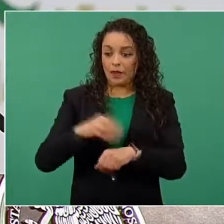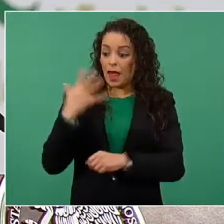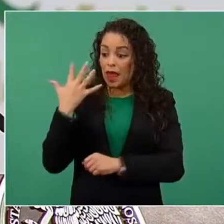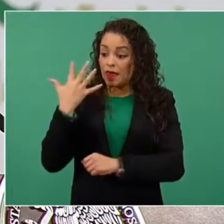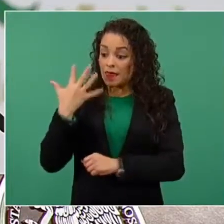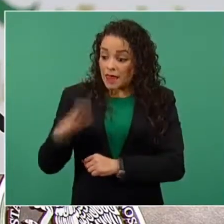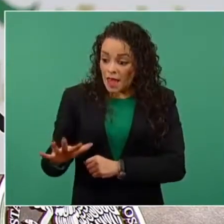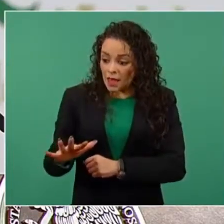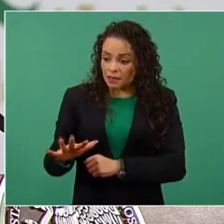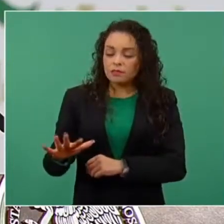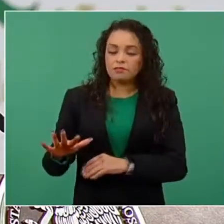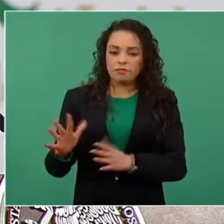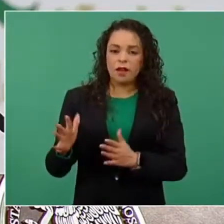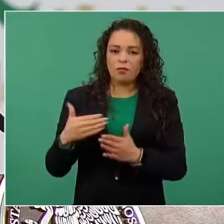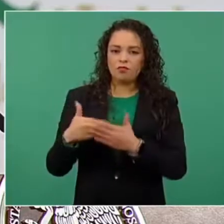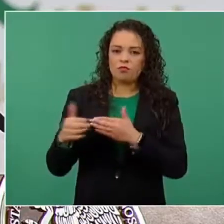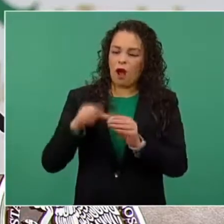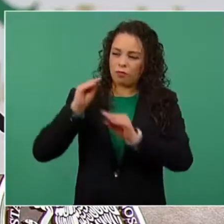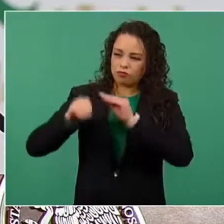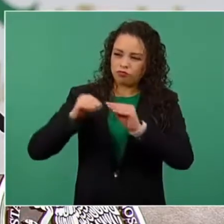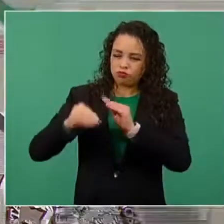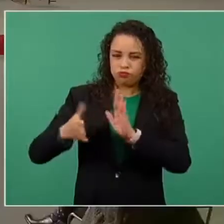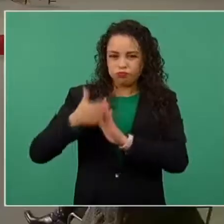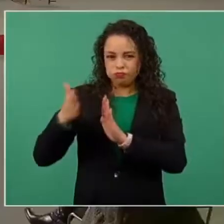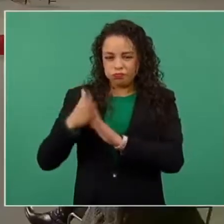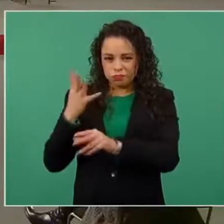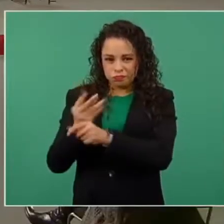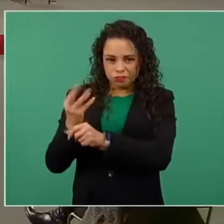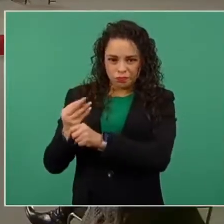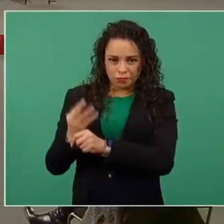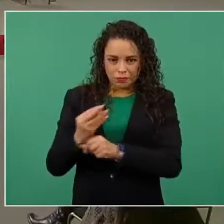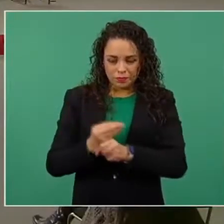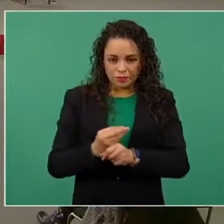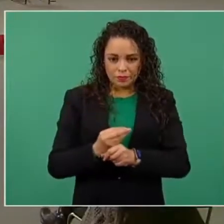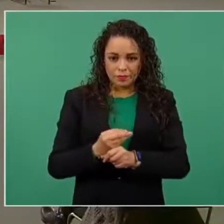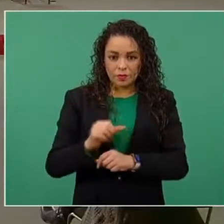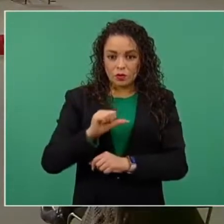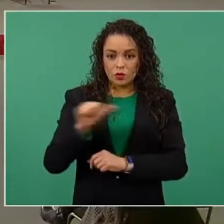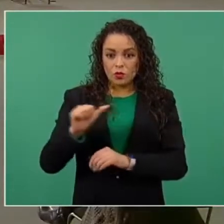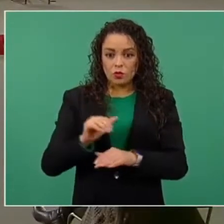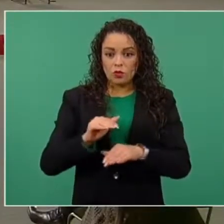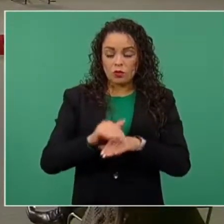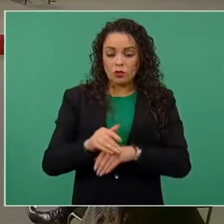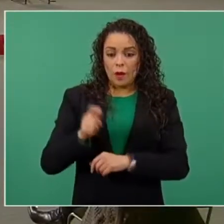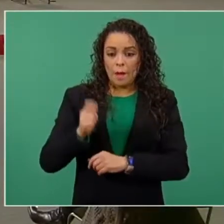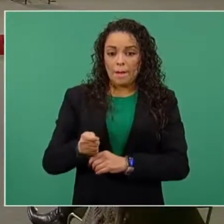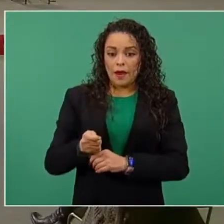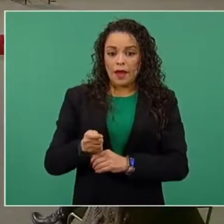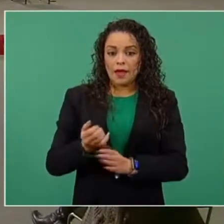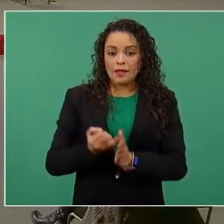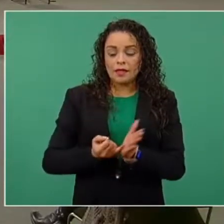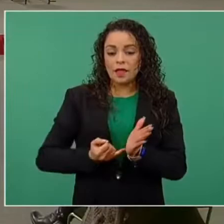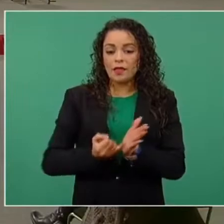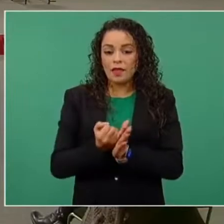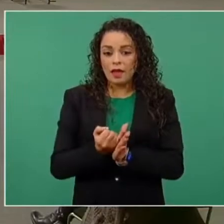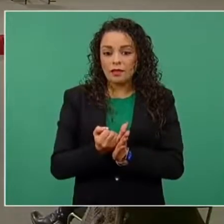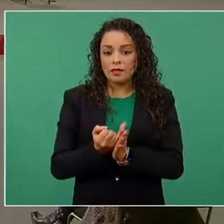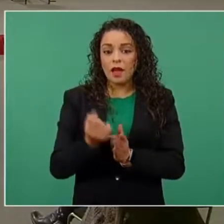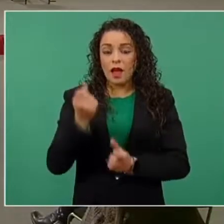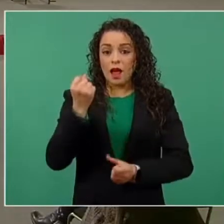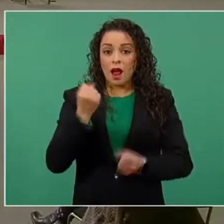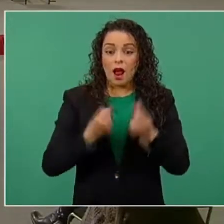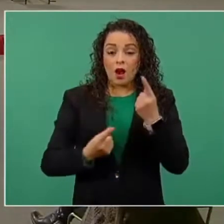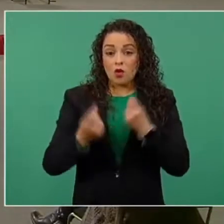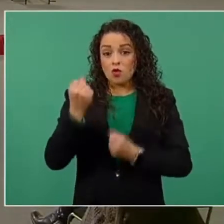mujeres han sido remodelados. Y en materia de reparaciones y sentencias, vamos a dar cuenta de algunos casos, pues han venido